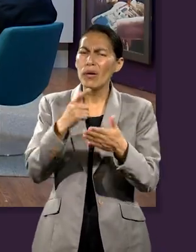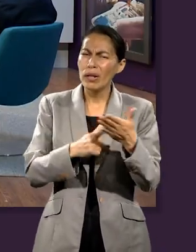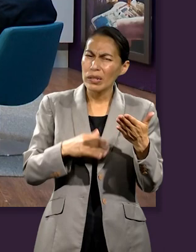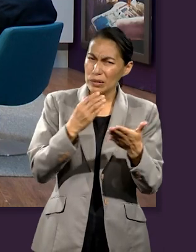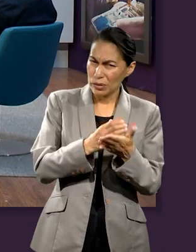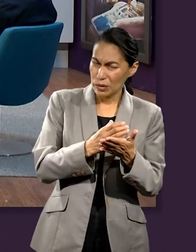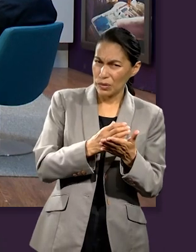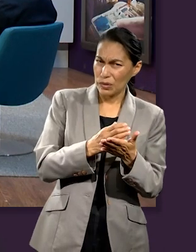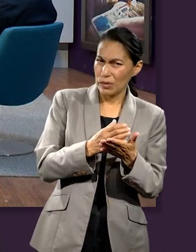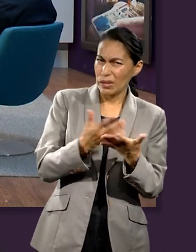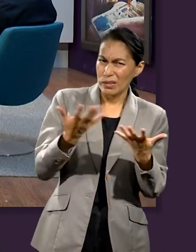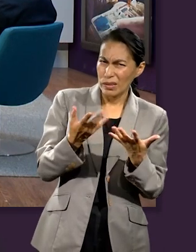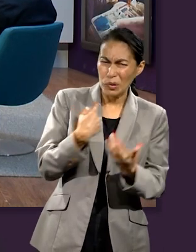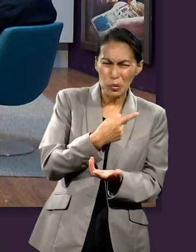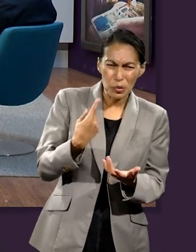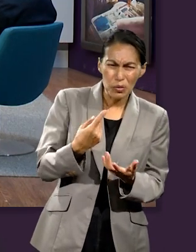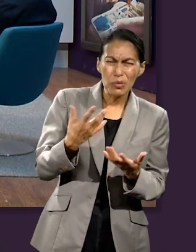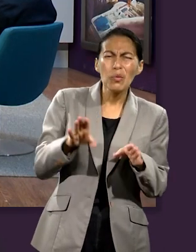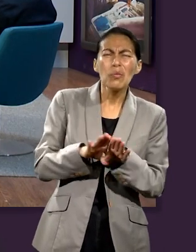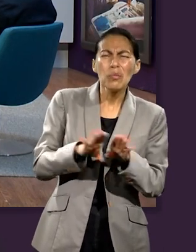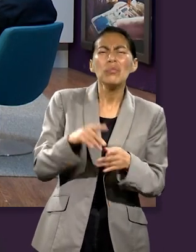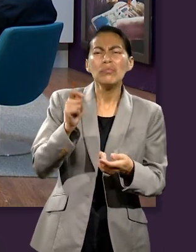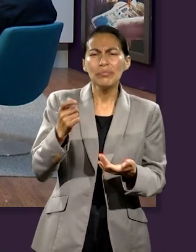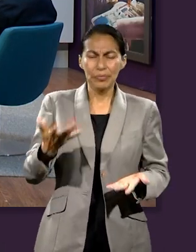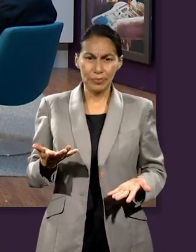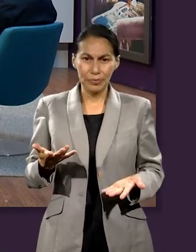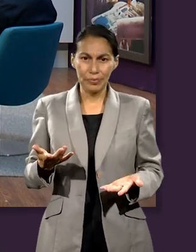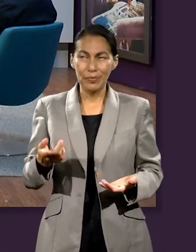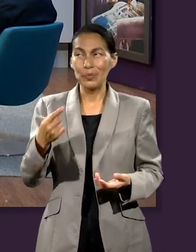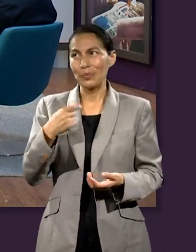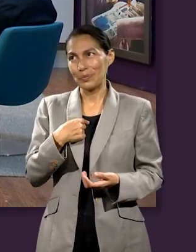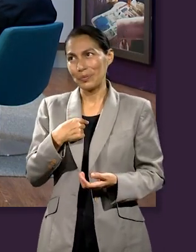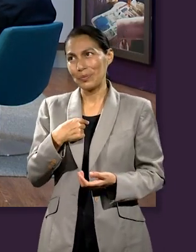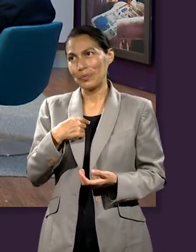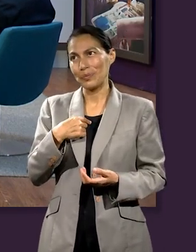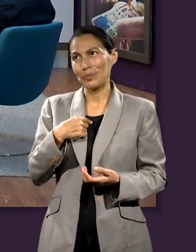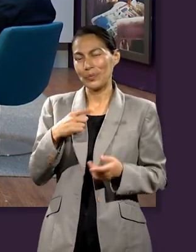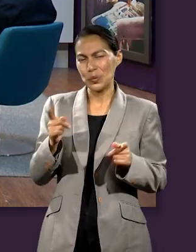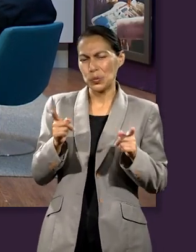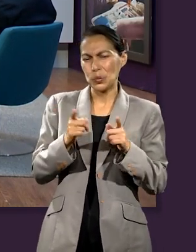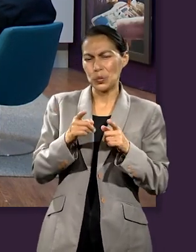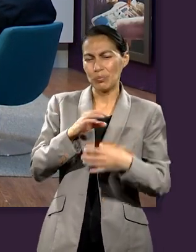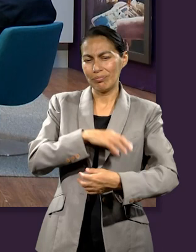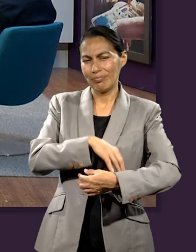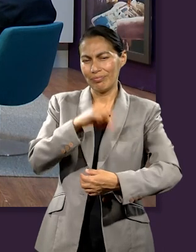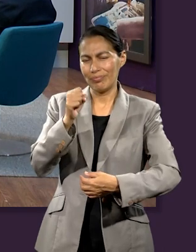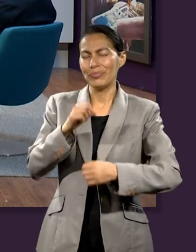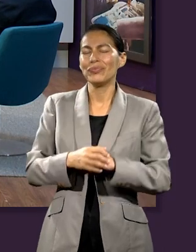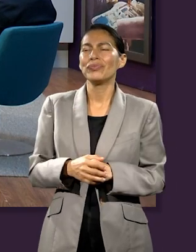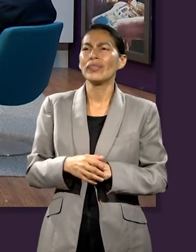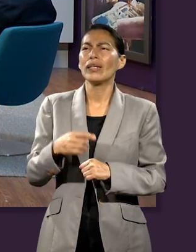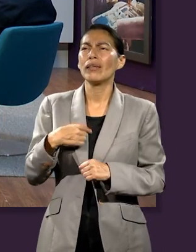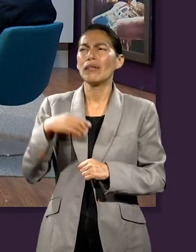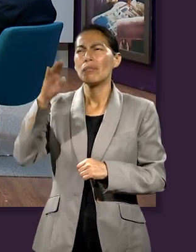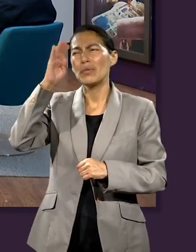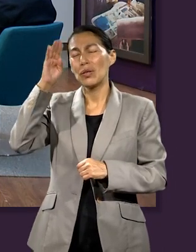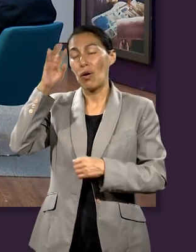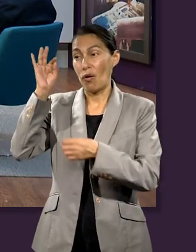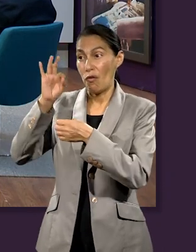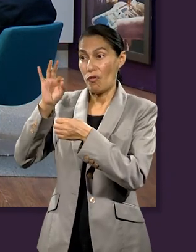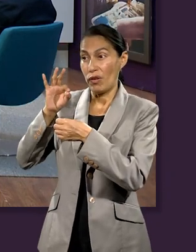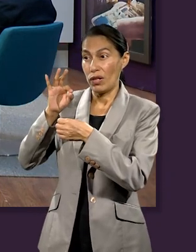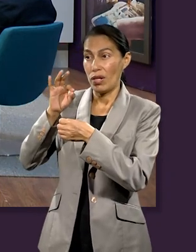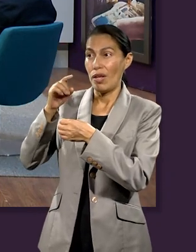salida. ¿Cómo aplicamos la lección esta semana? Yareli. Bueno, yo me quedo con la lección de que las